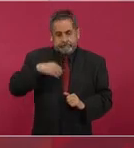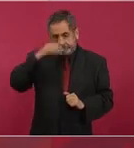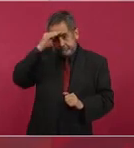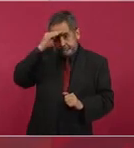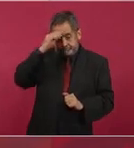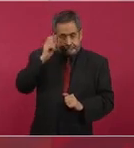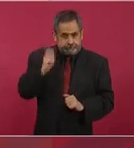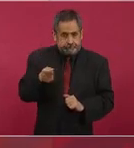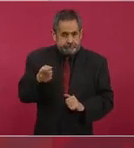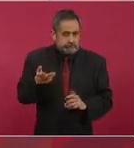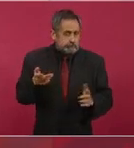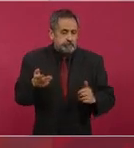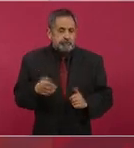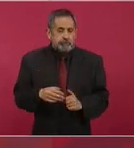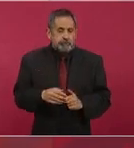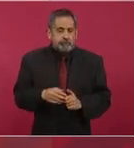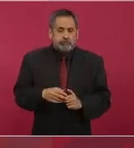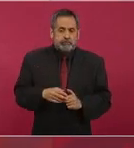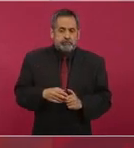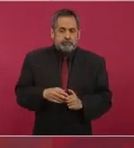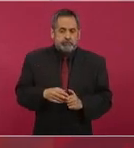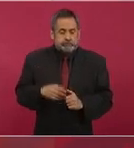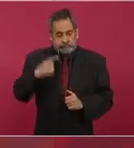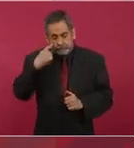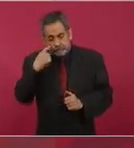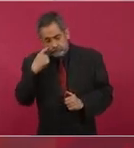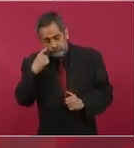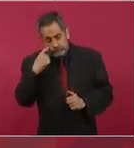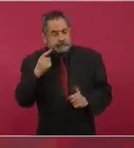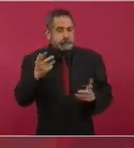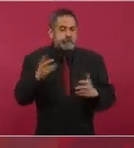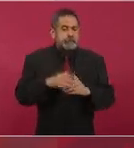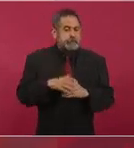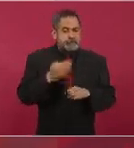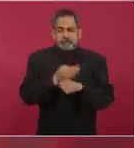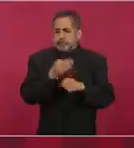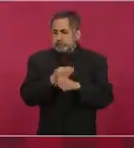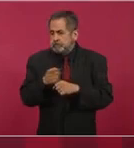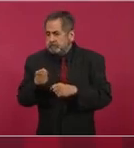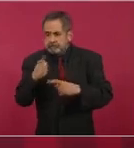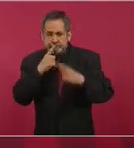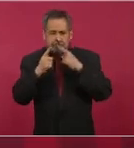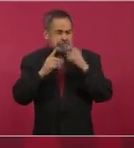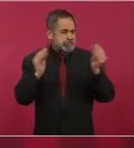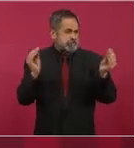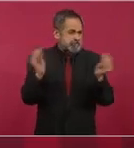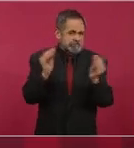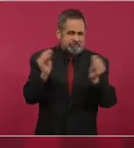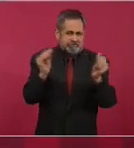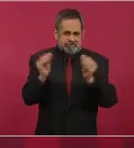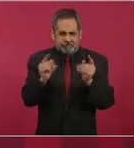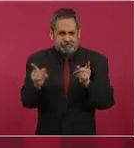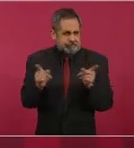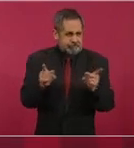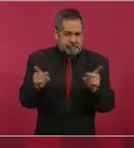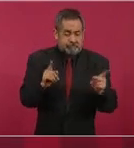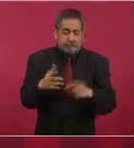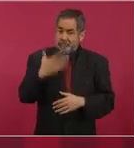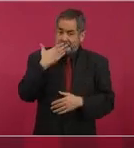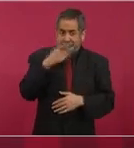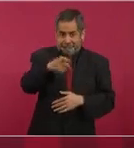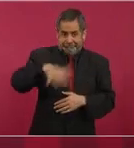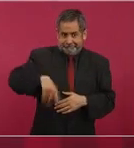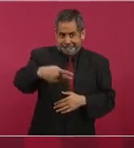los hechos un debate muy bueno de eso que estás planteando,